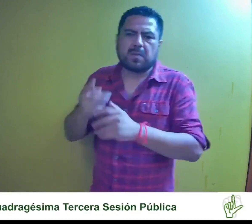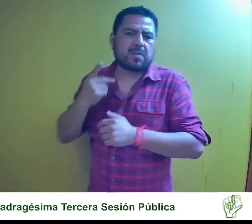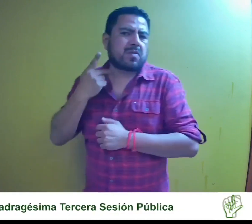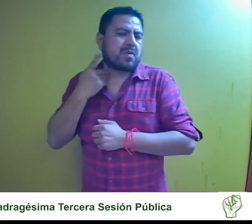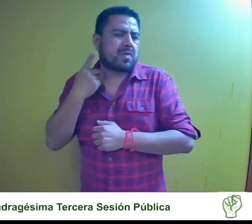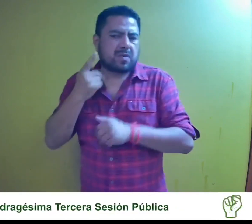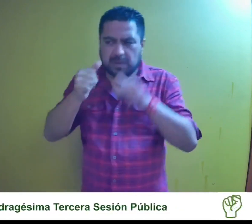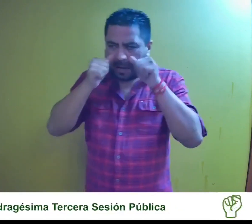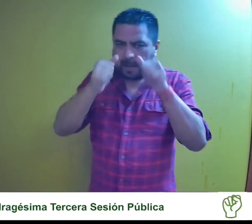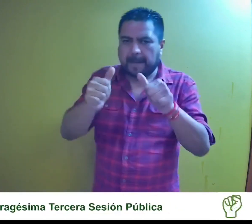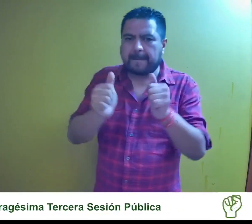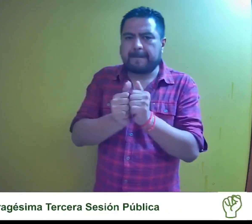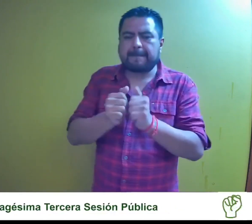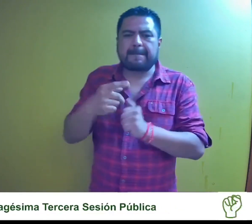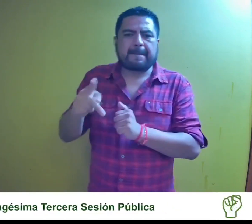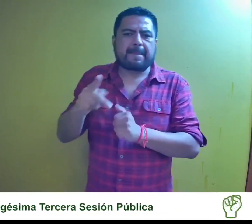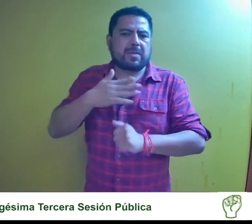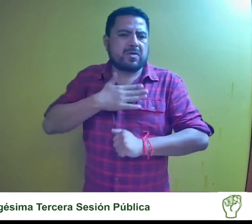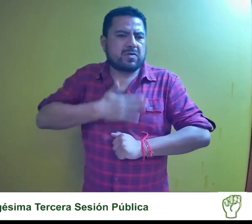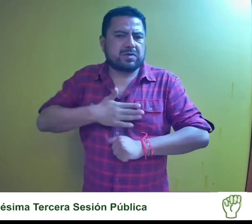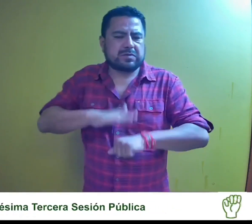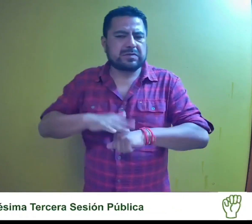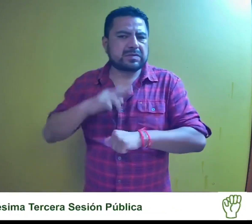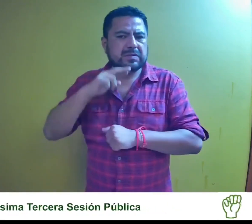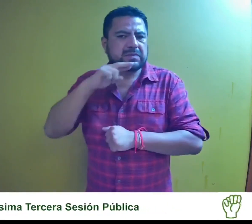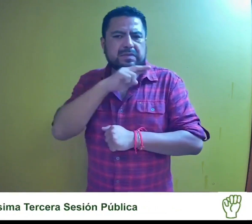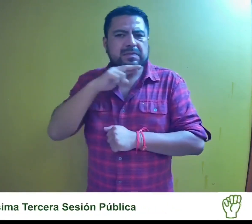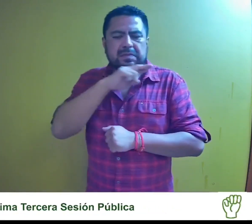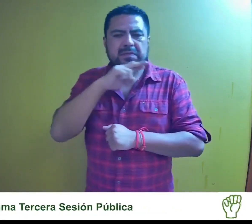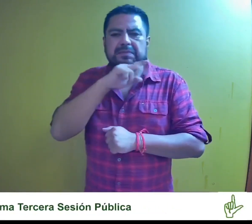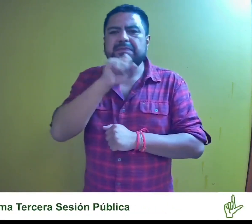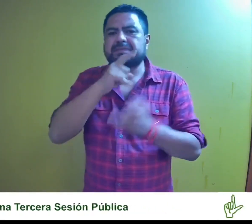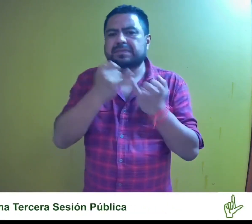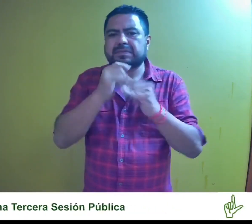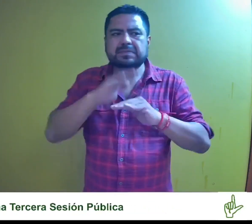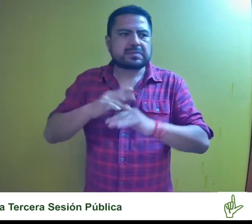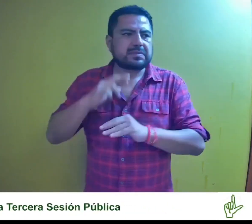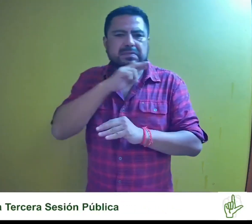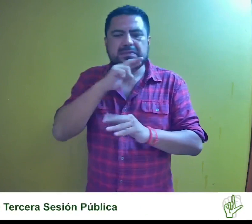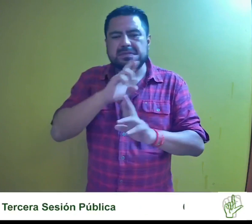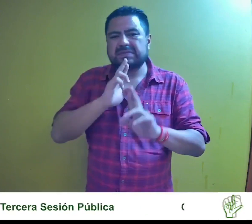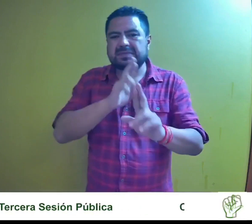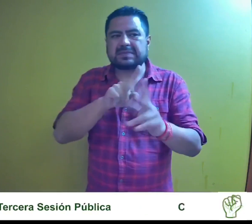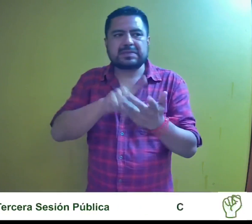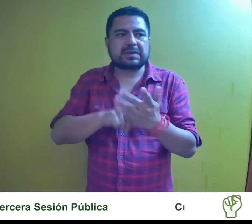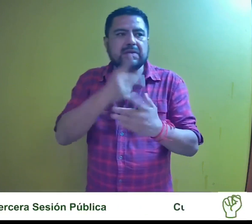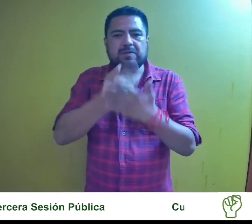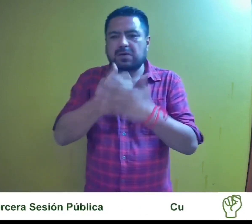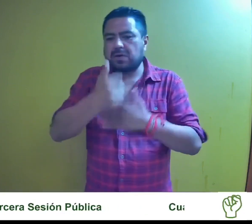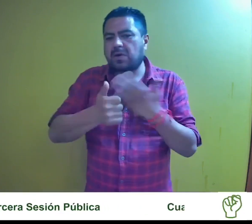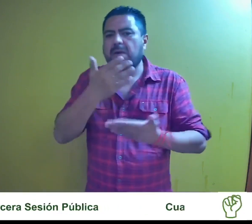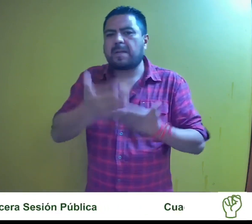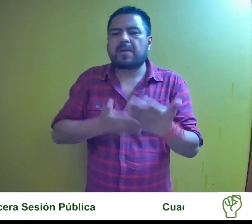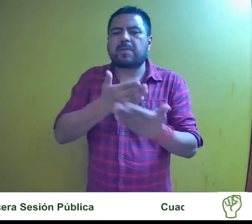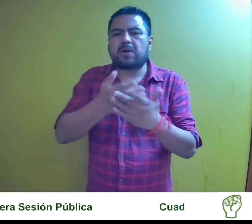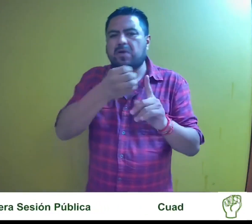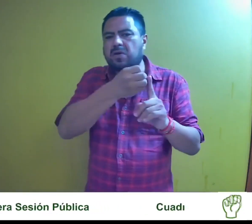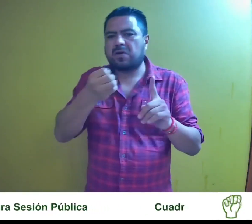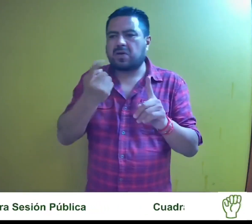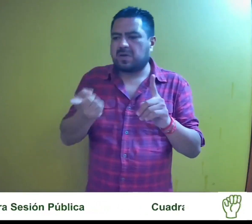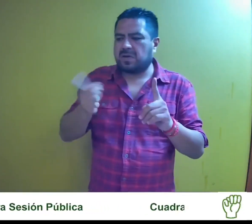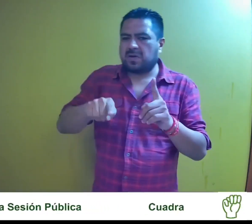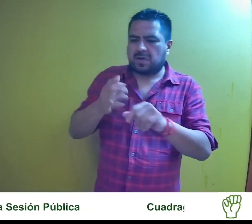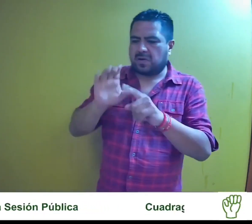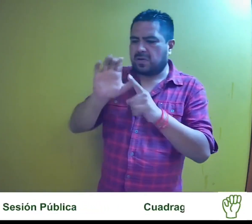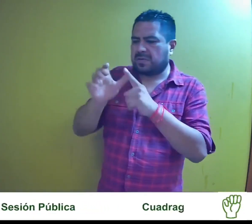atendiendo al derecho de una justicia pronta y expedita y a la celeridad para resolver el caso, en el proyecto se propone ordenar a la Comisión